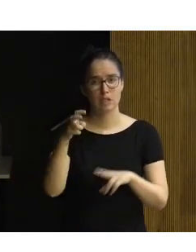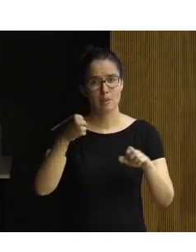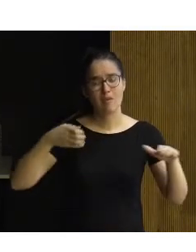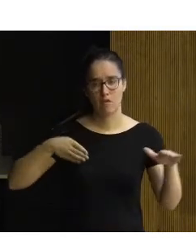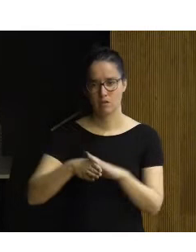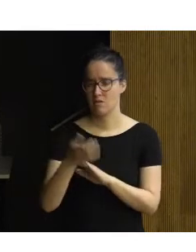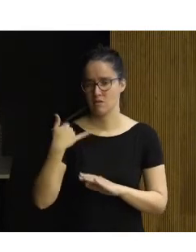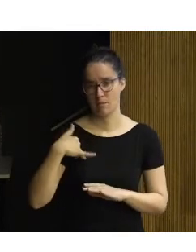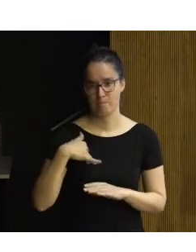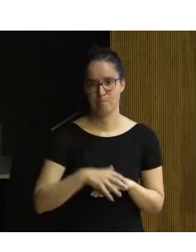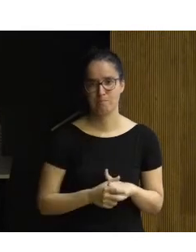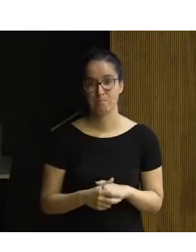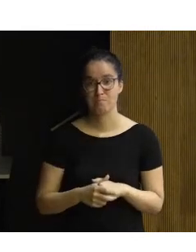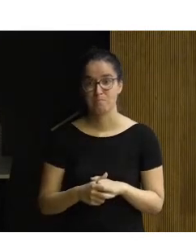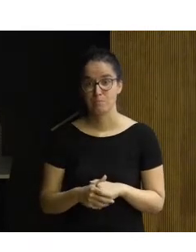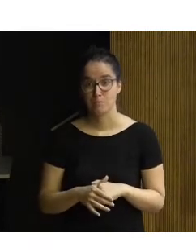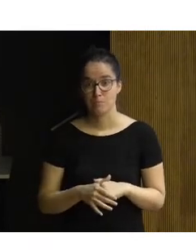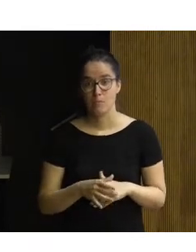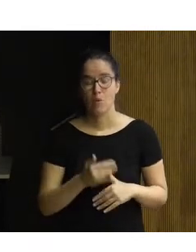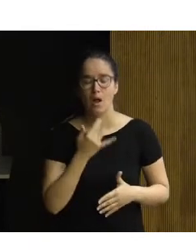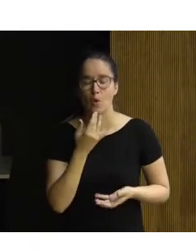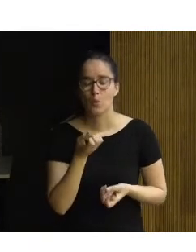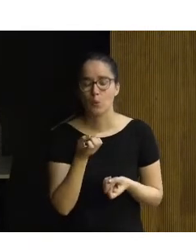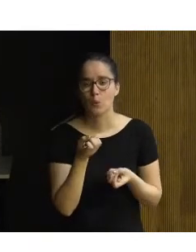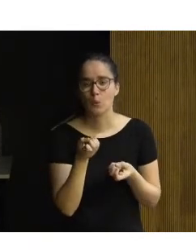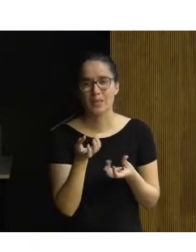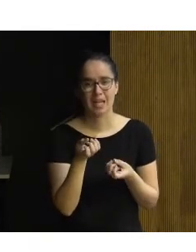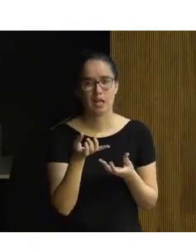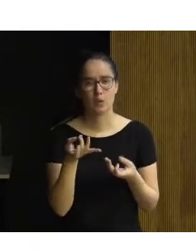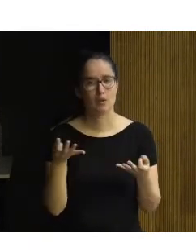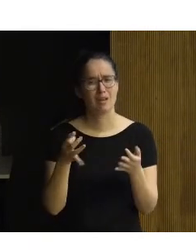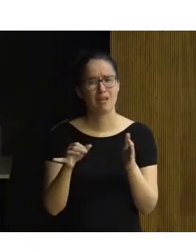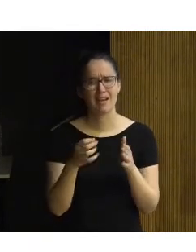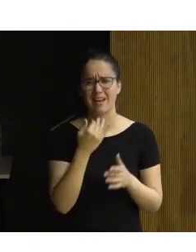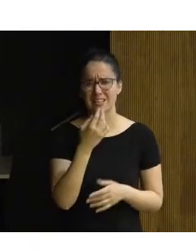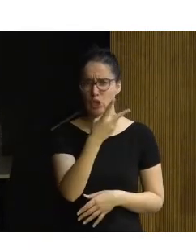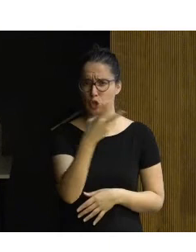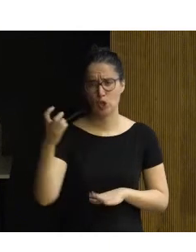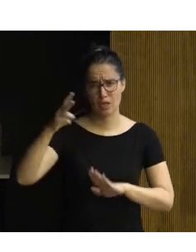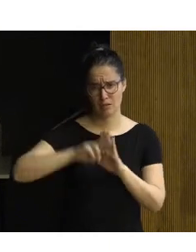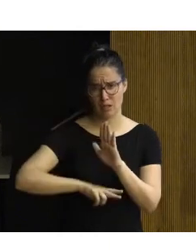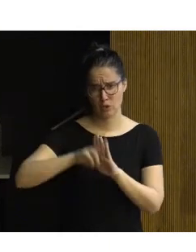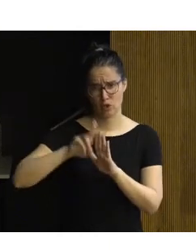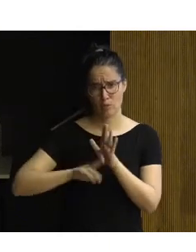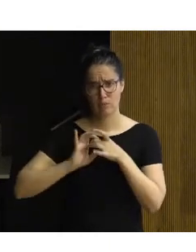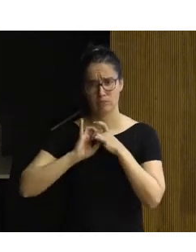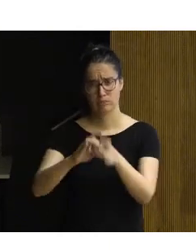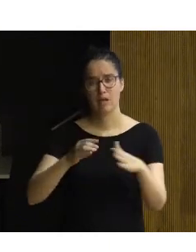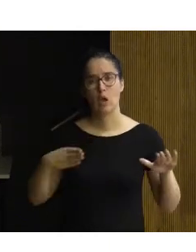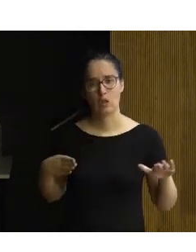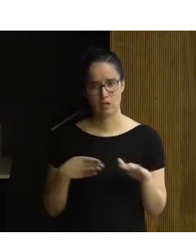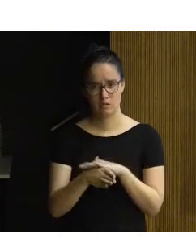accesibilidad. Por dar algún dato, tenemos cerca de 200 normas relativas a